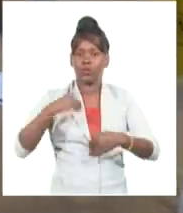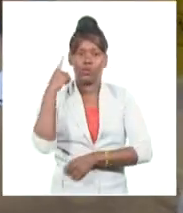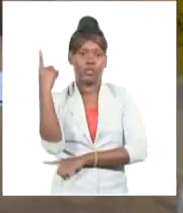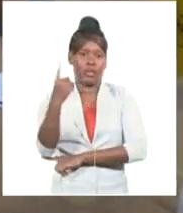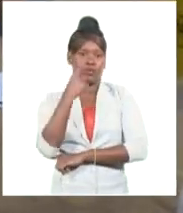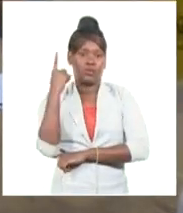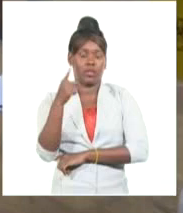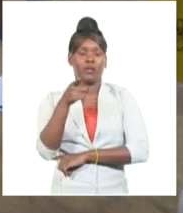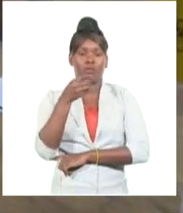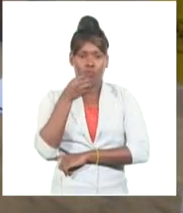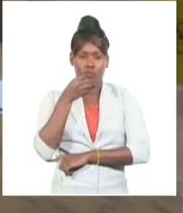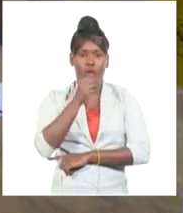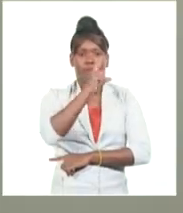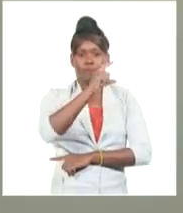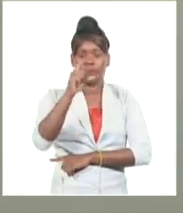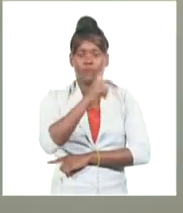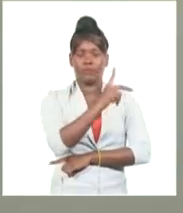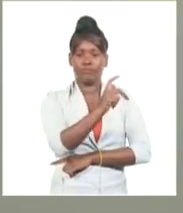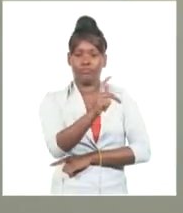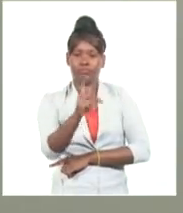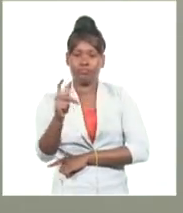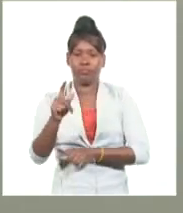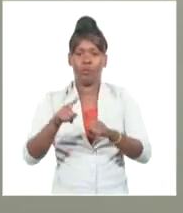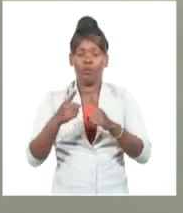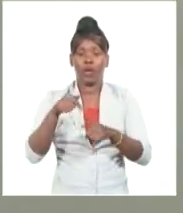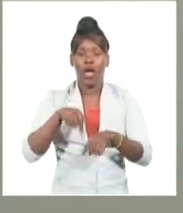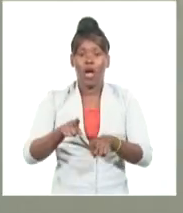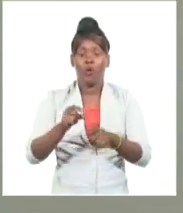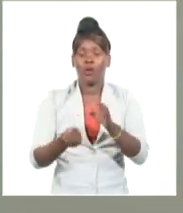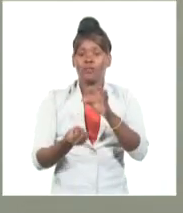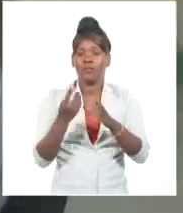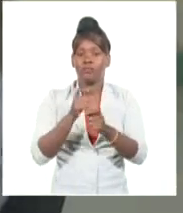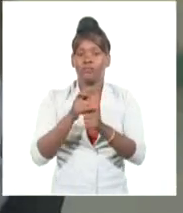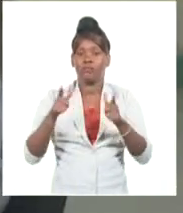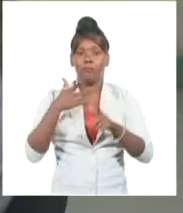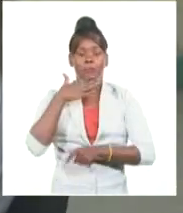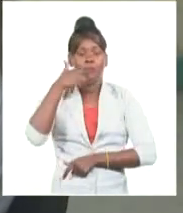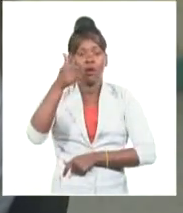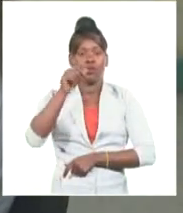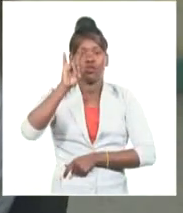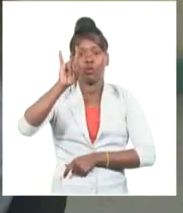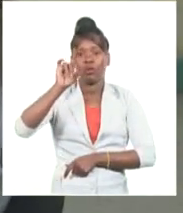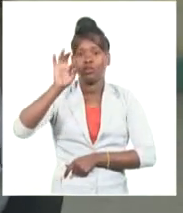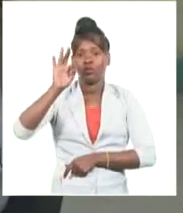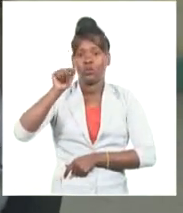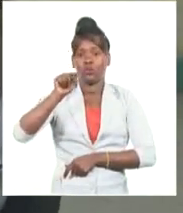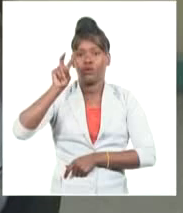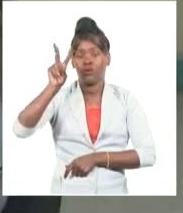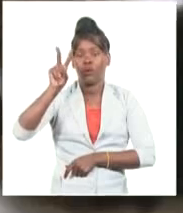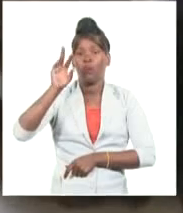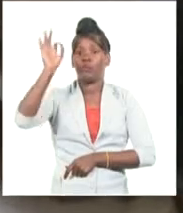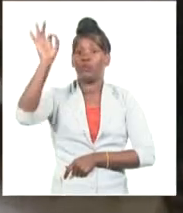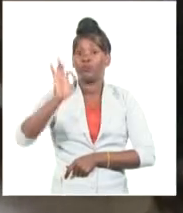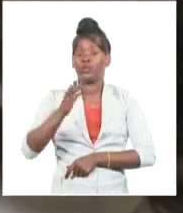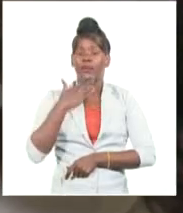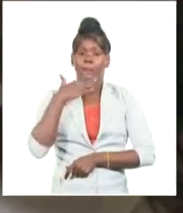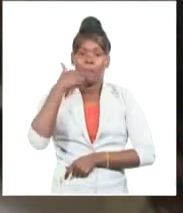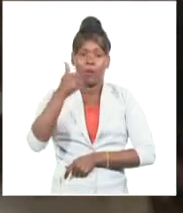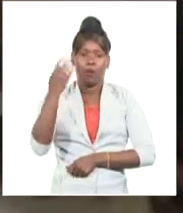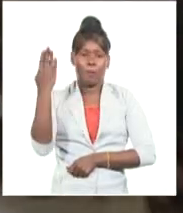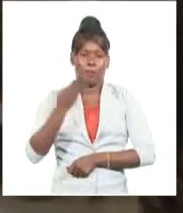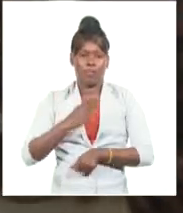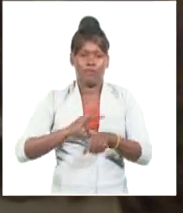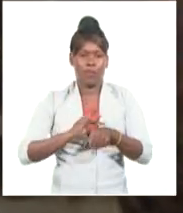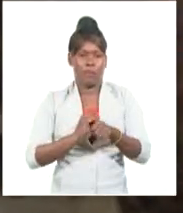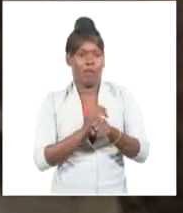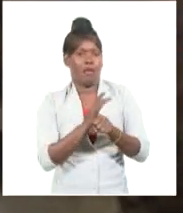tras demostrar una eficacia de 92,28% en la prevención de la enfermedad sintomática y una efectividad